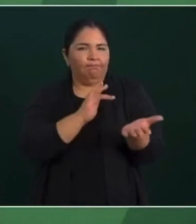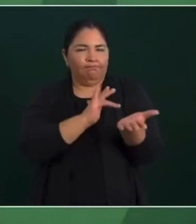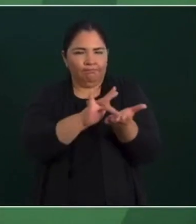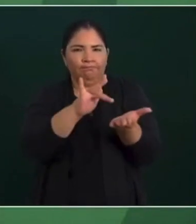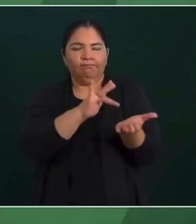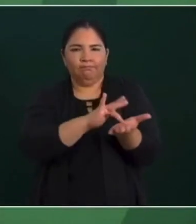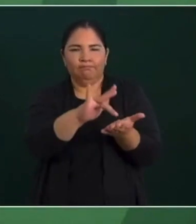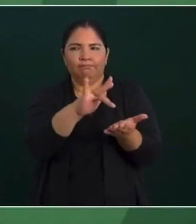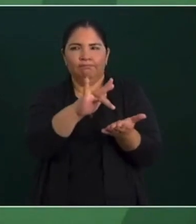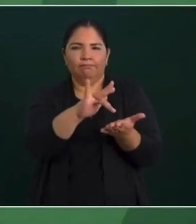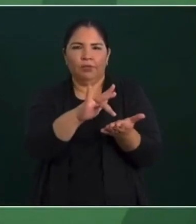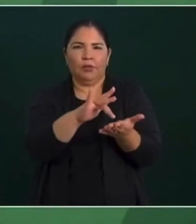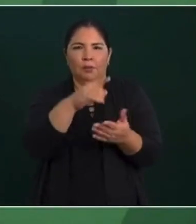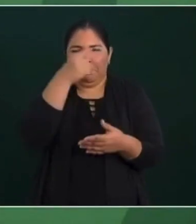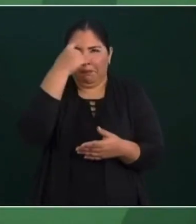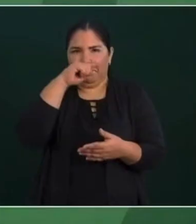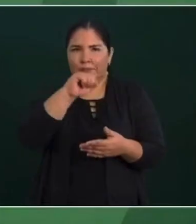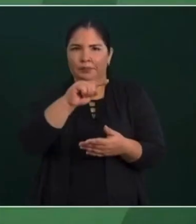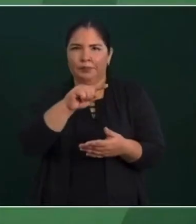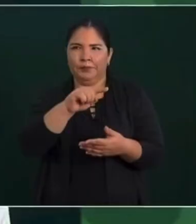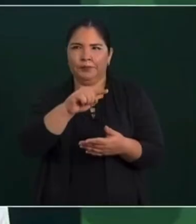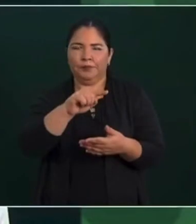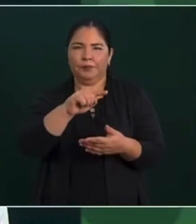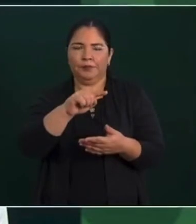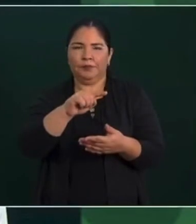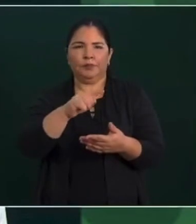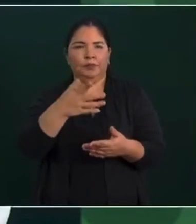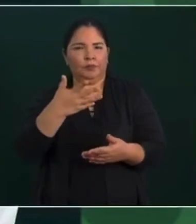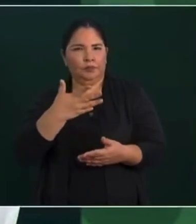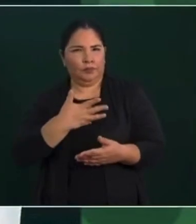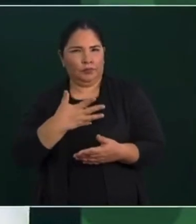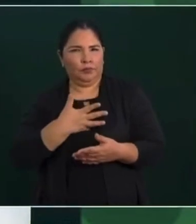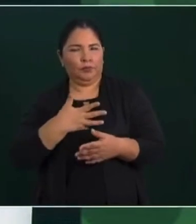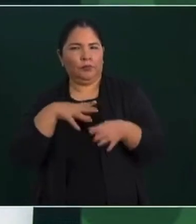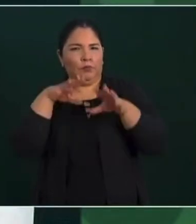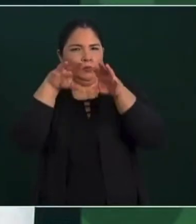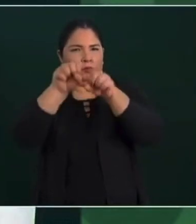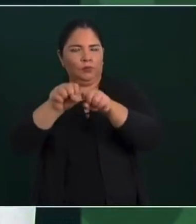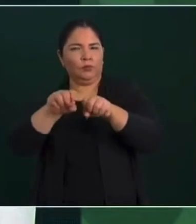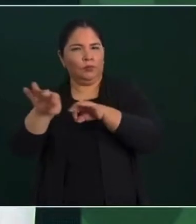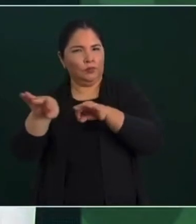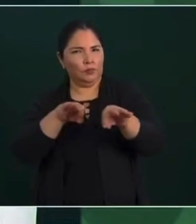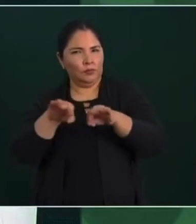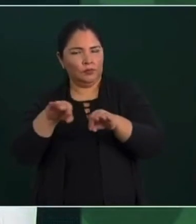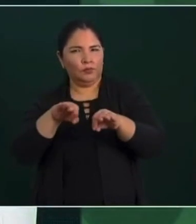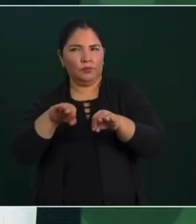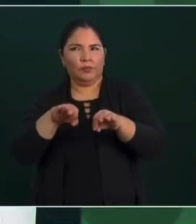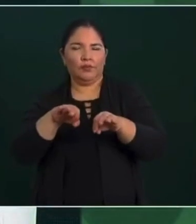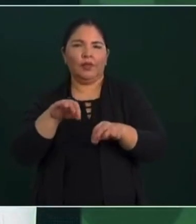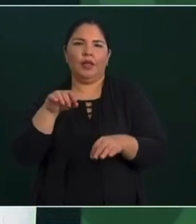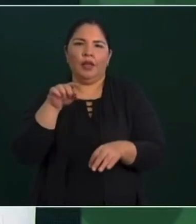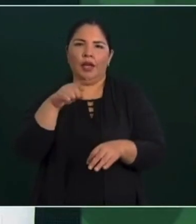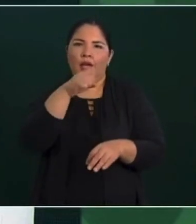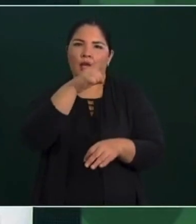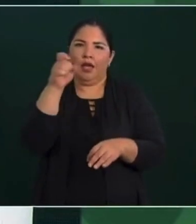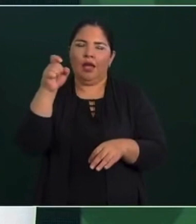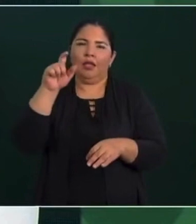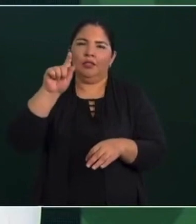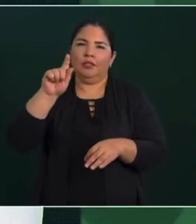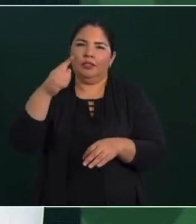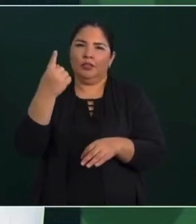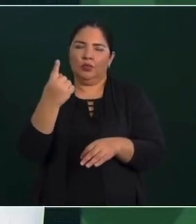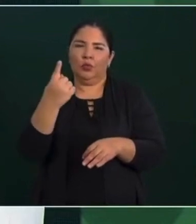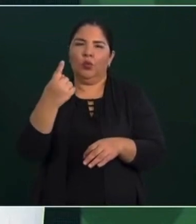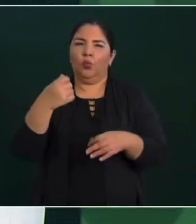para que tengan un empleo. Hay 171